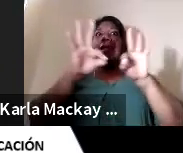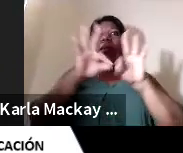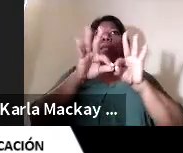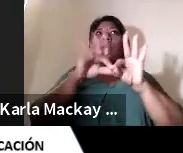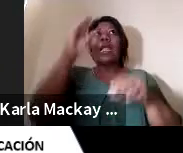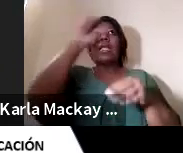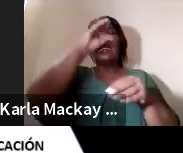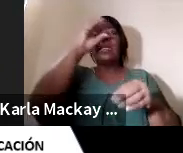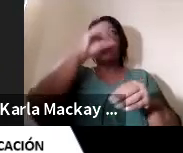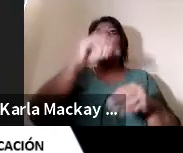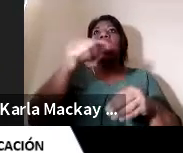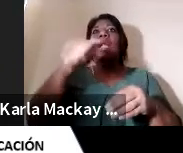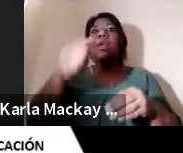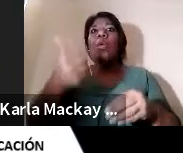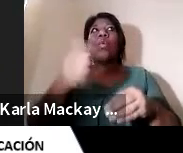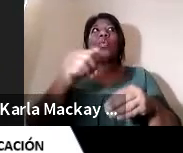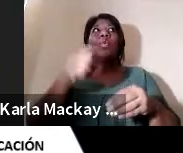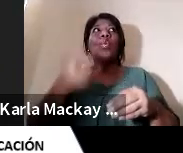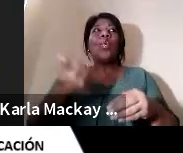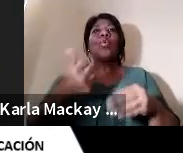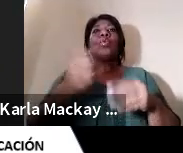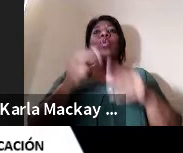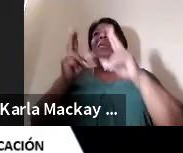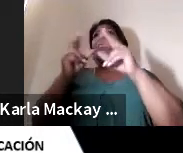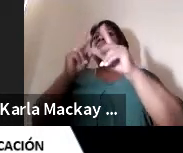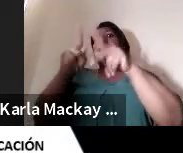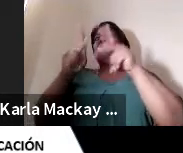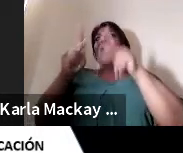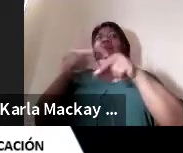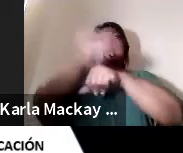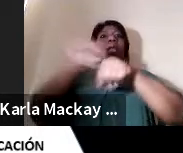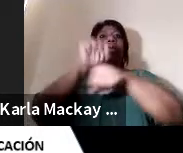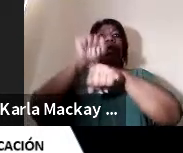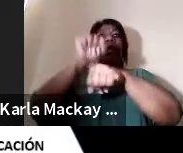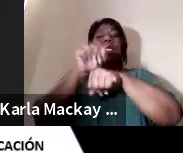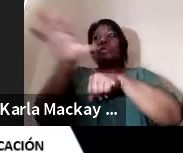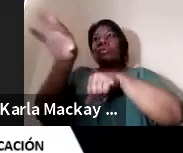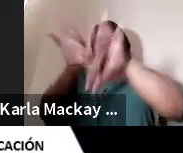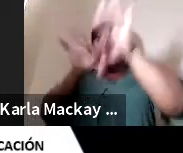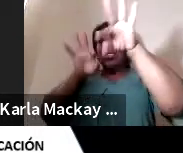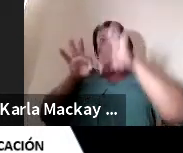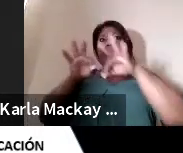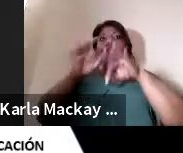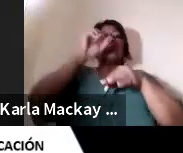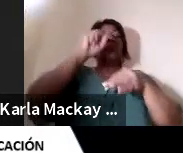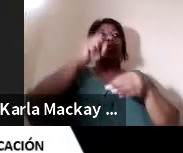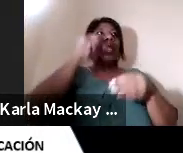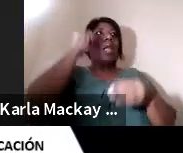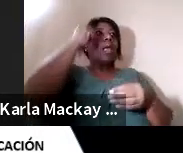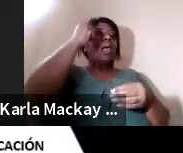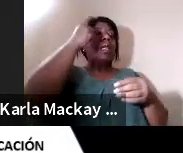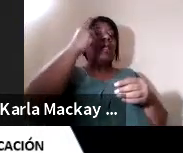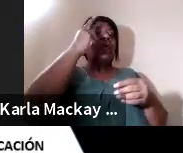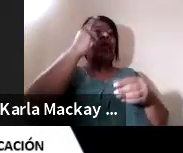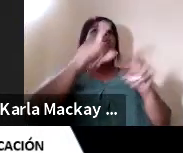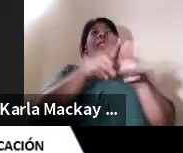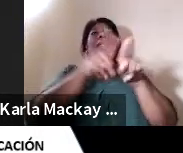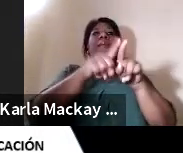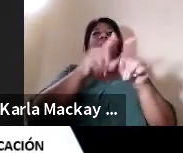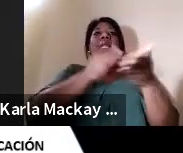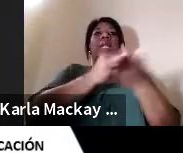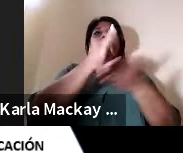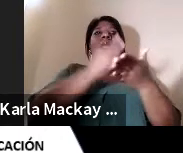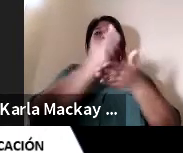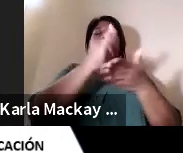de un mejor ciudadano, el desarrollo del emprendimiento, de poder salir de los problemas sociales a los